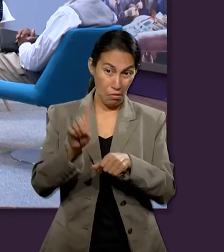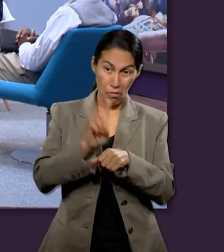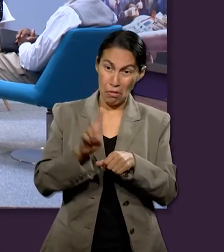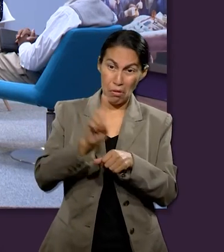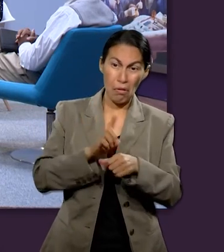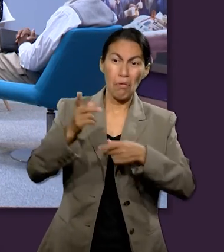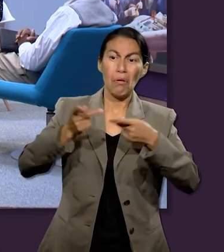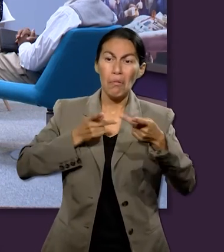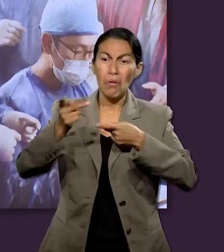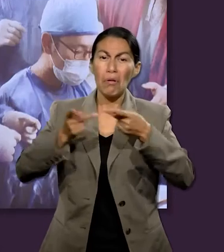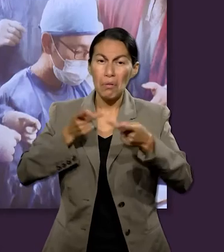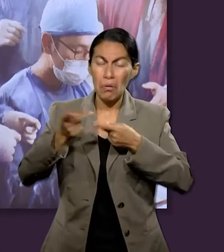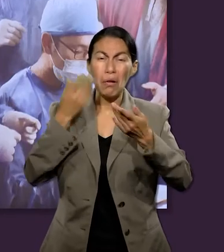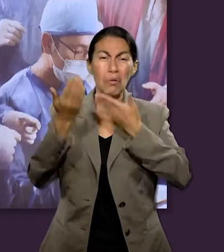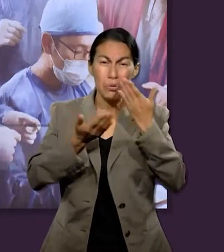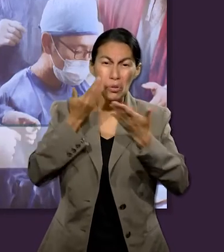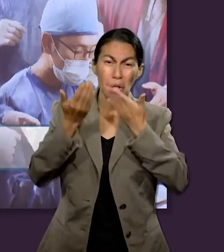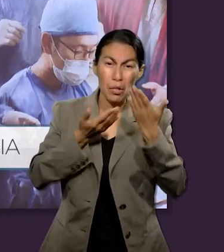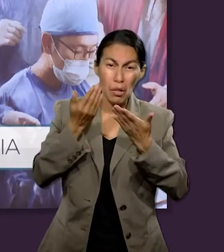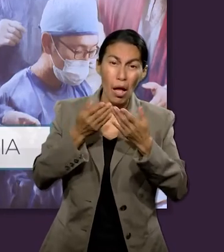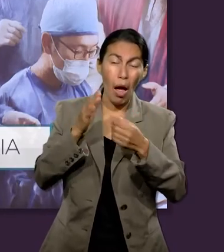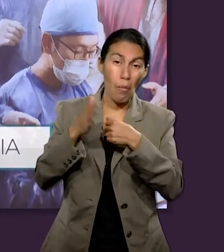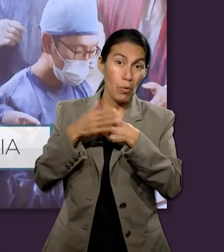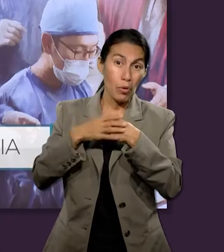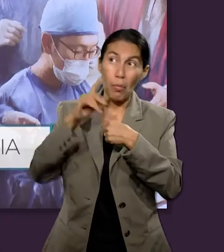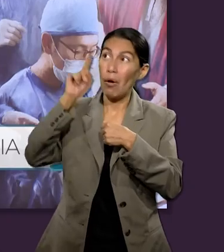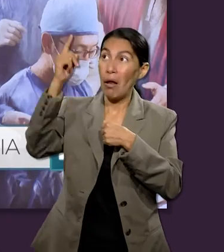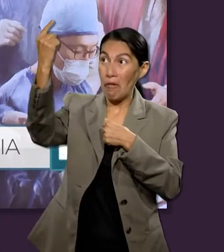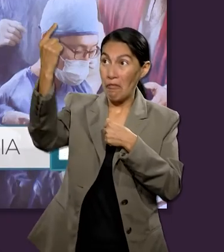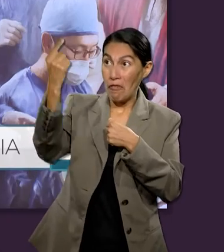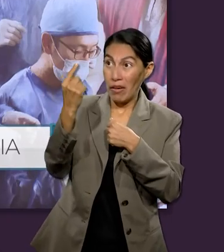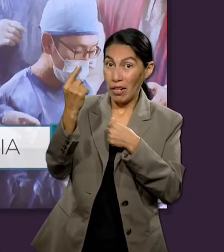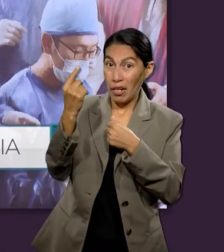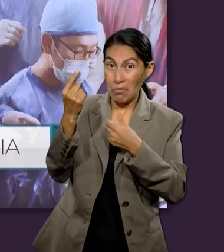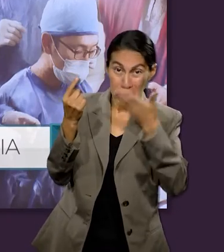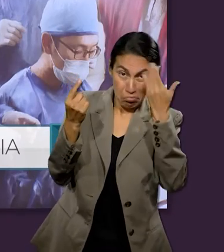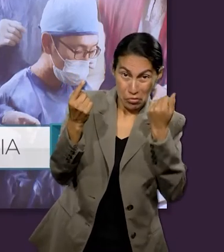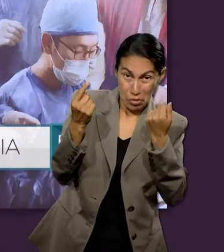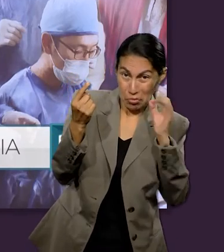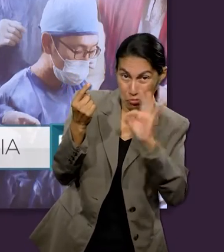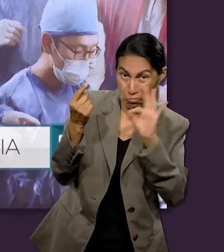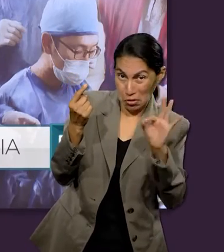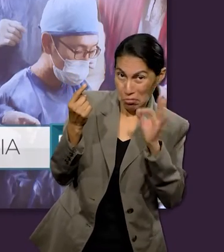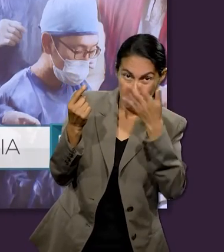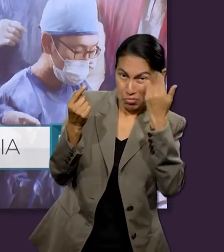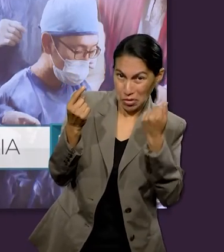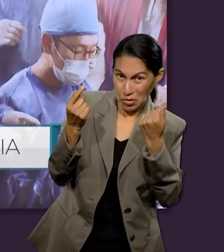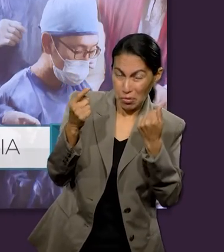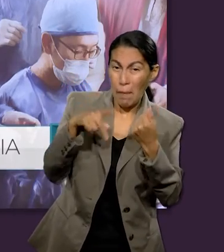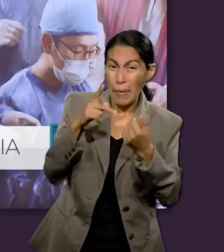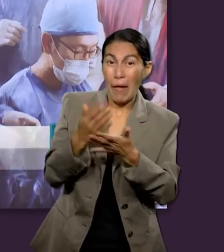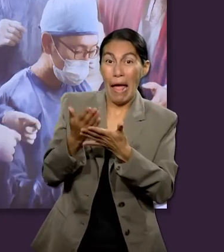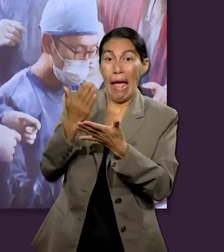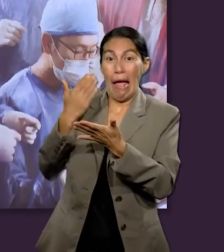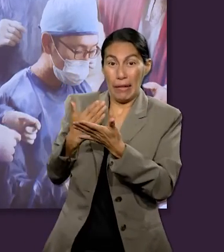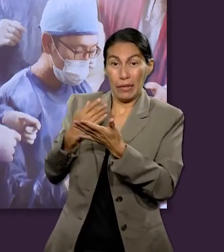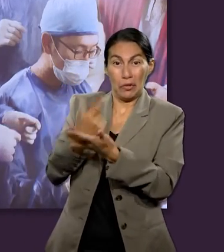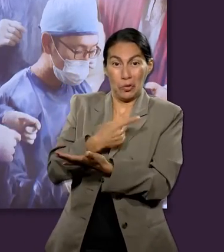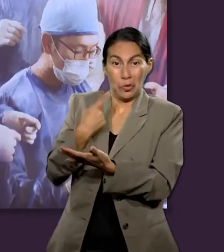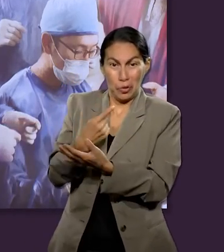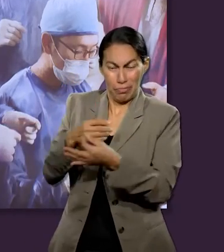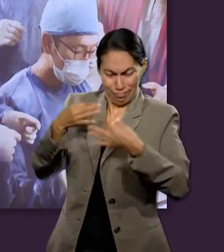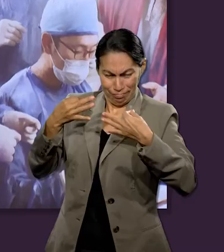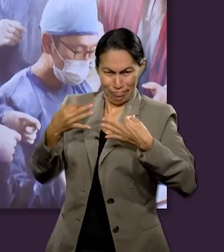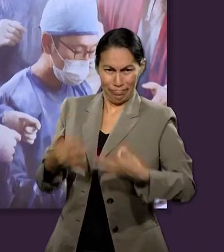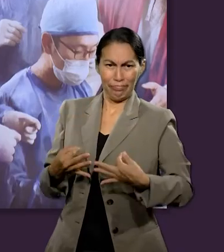debemos vivir en constante preparación para la venida del Señor porque no sabemos cuándo va a ocurrir y